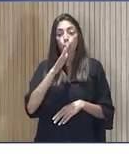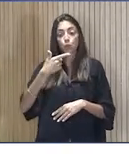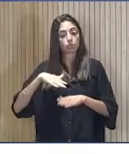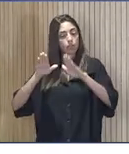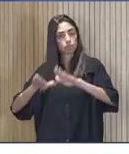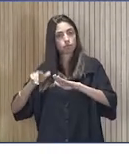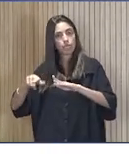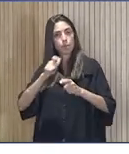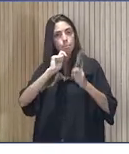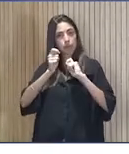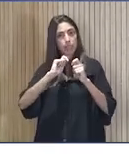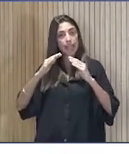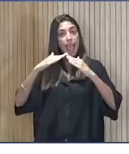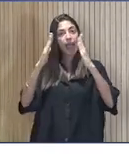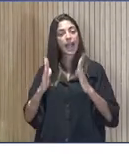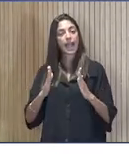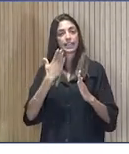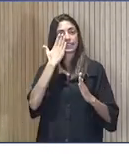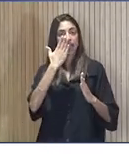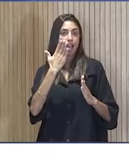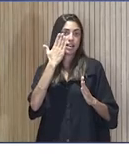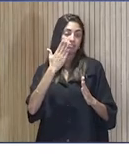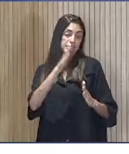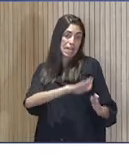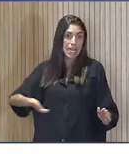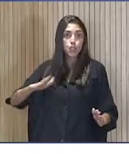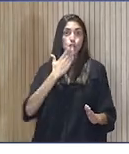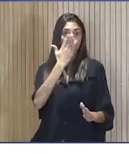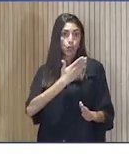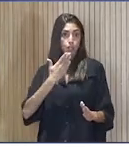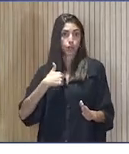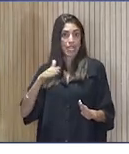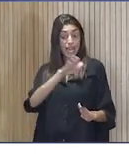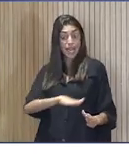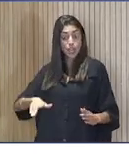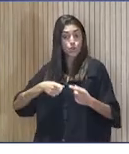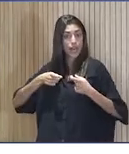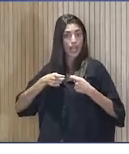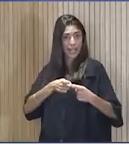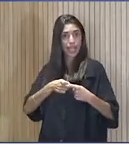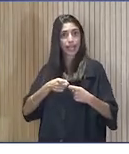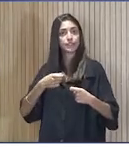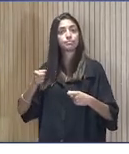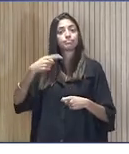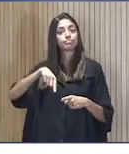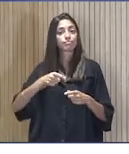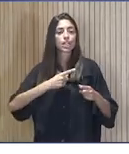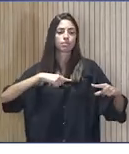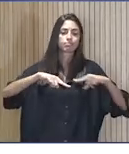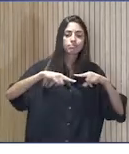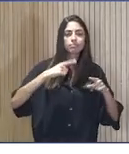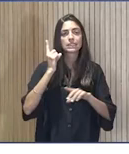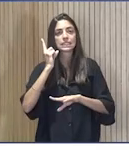a la Casa de los Niños, que es un colegio de niños de la guerra, que dirigen y llevan